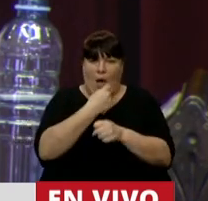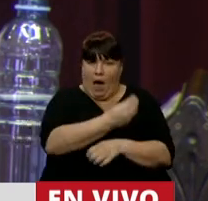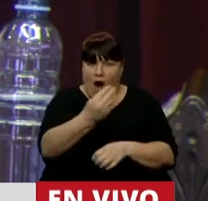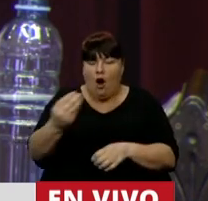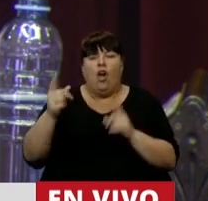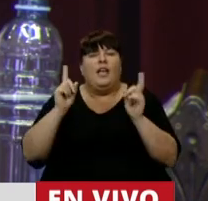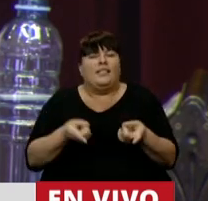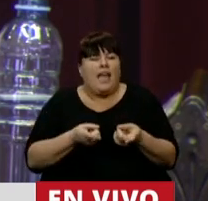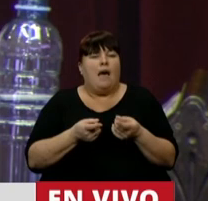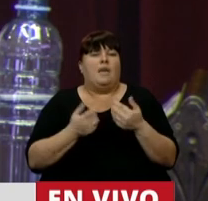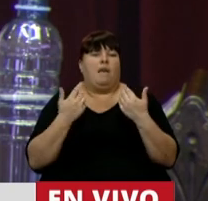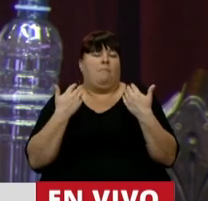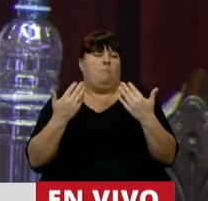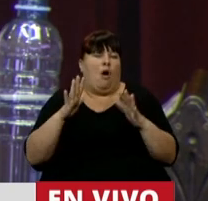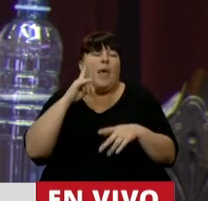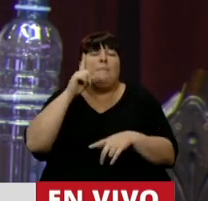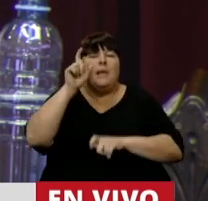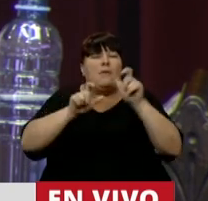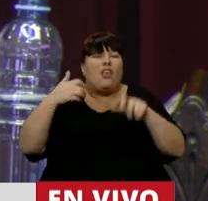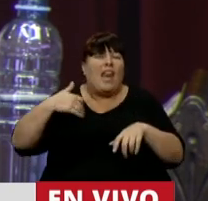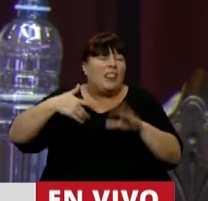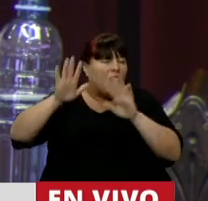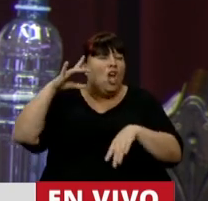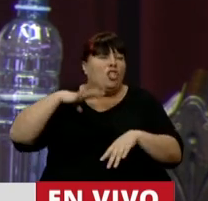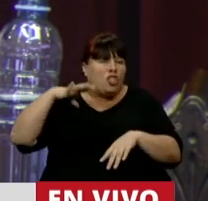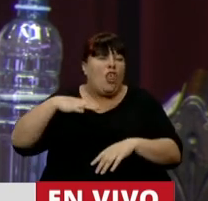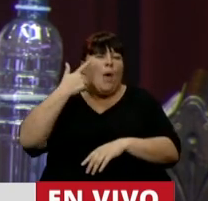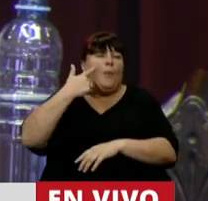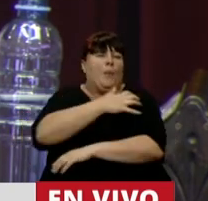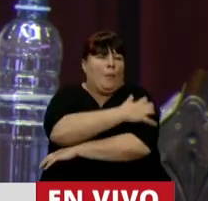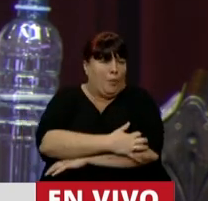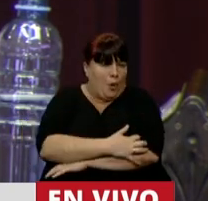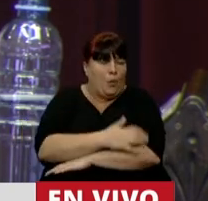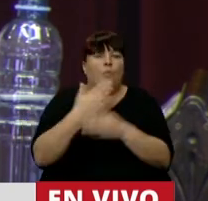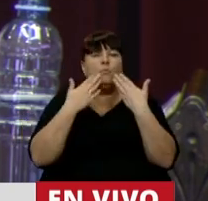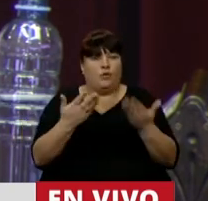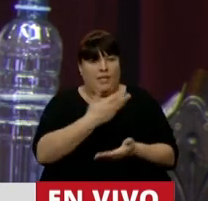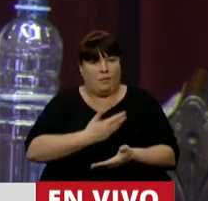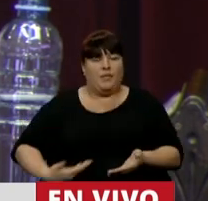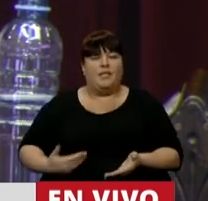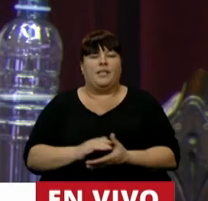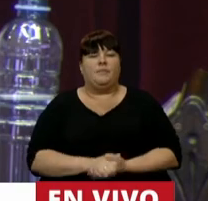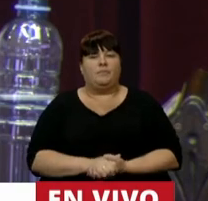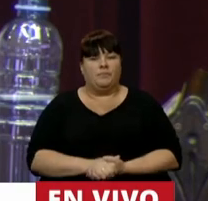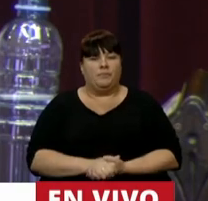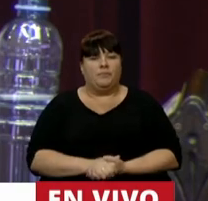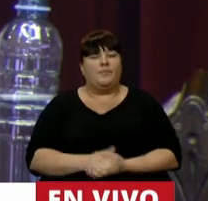y para darle la posibilidad a miles de argentinos que hoy siguen viviendo en la pobreza. Muchas gracias, Presidenta.